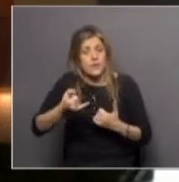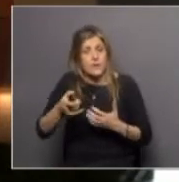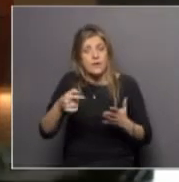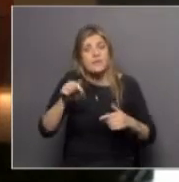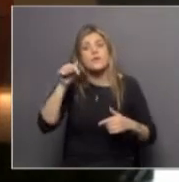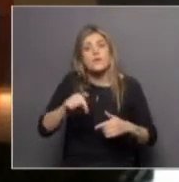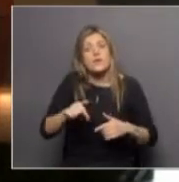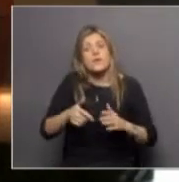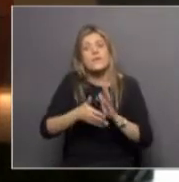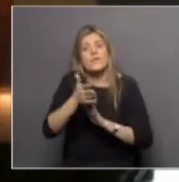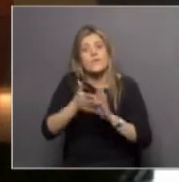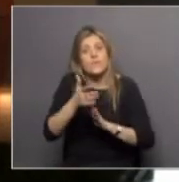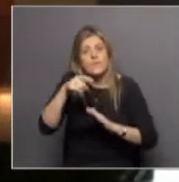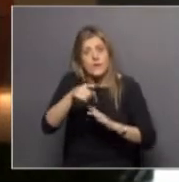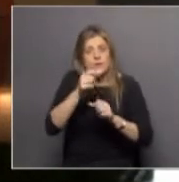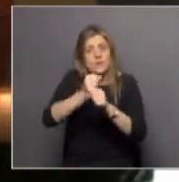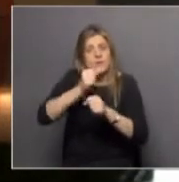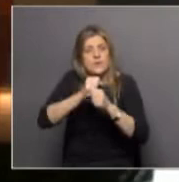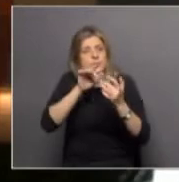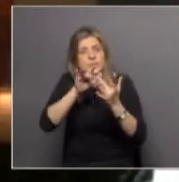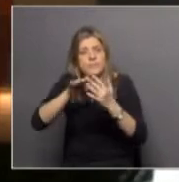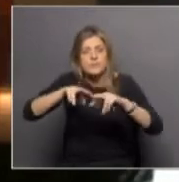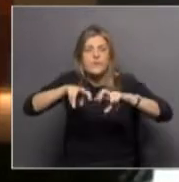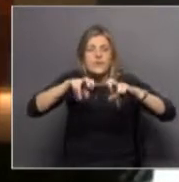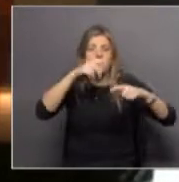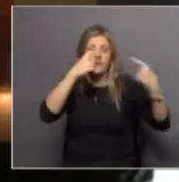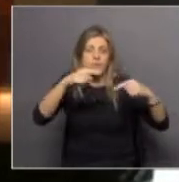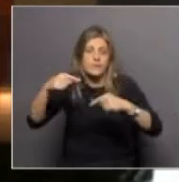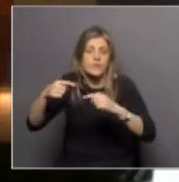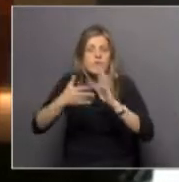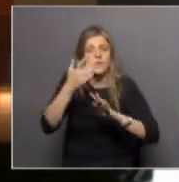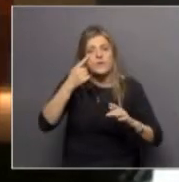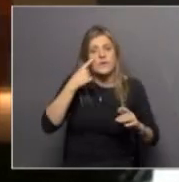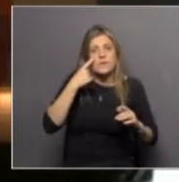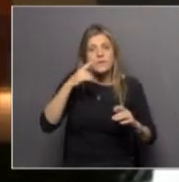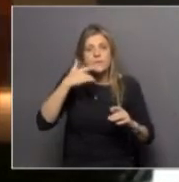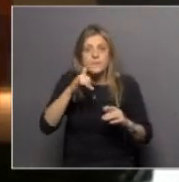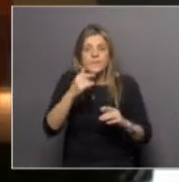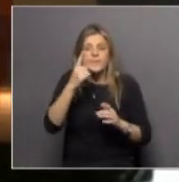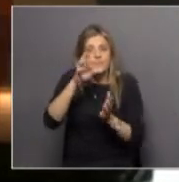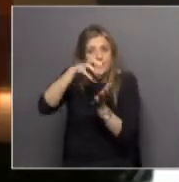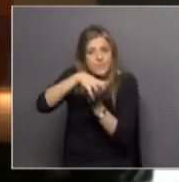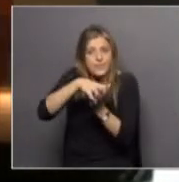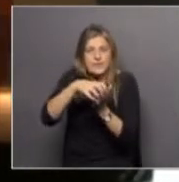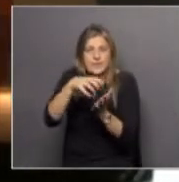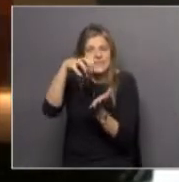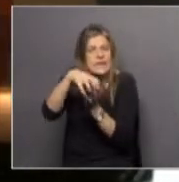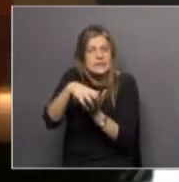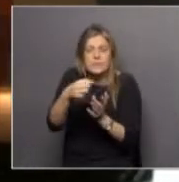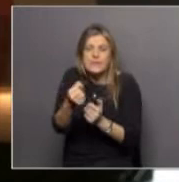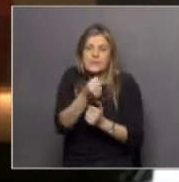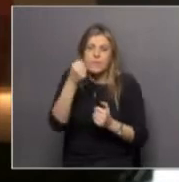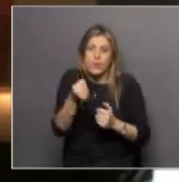Hoy vamos a acercarnos a trabajos de investigación diversos. Vamos a conocer una de las instalaciones más importantes